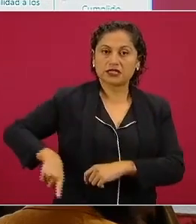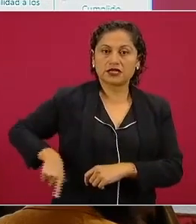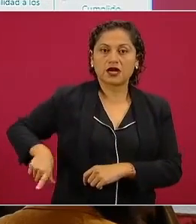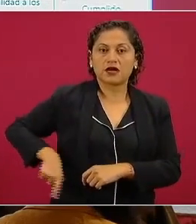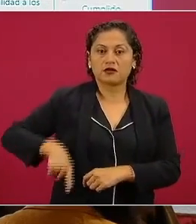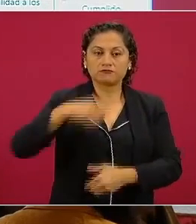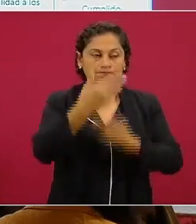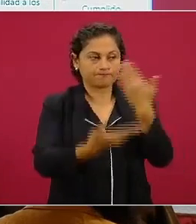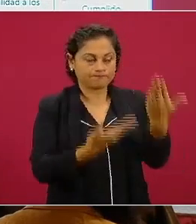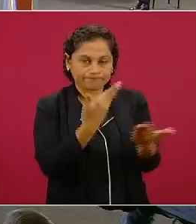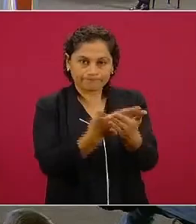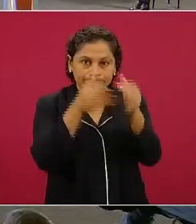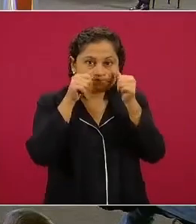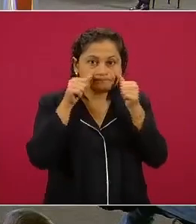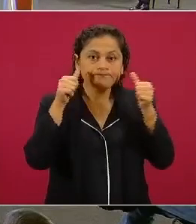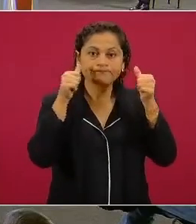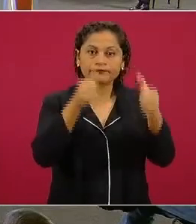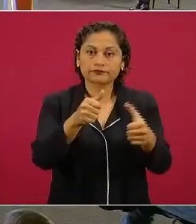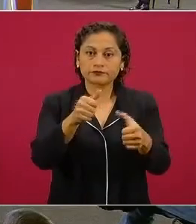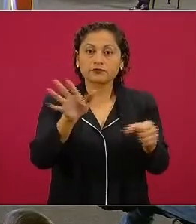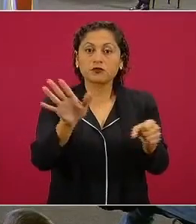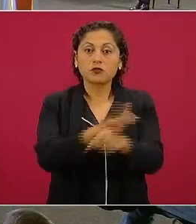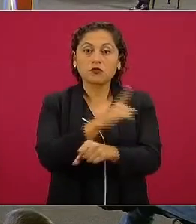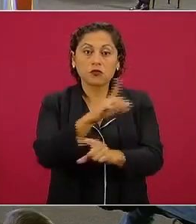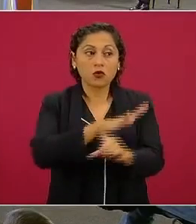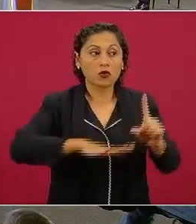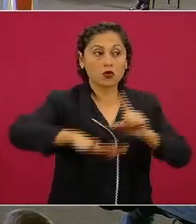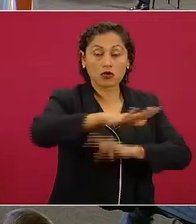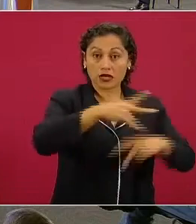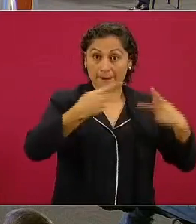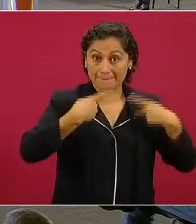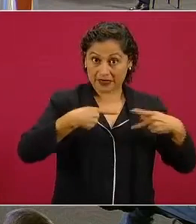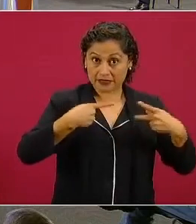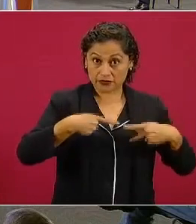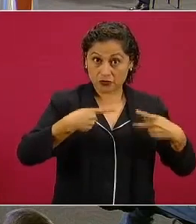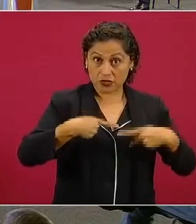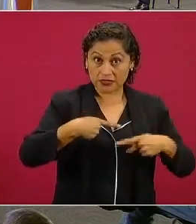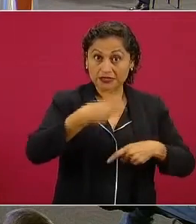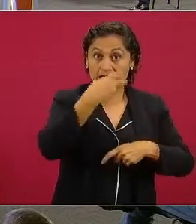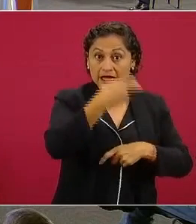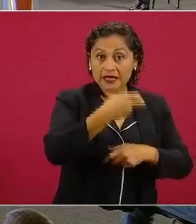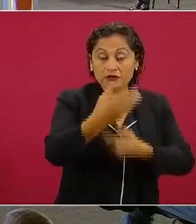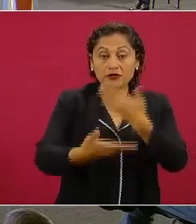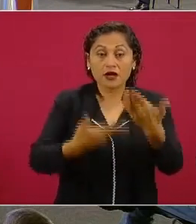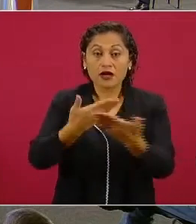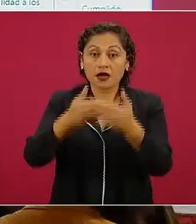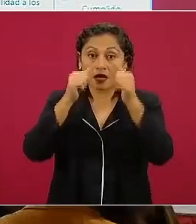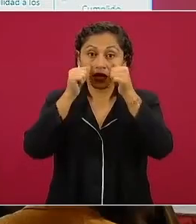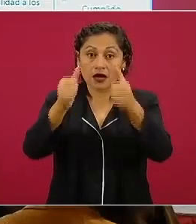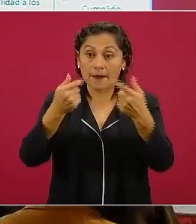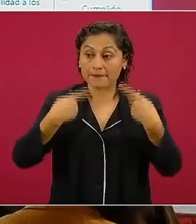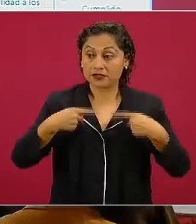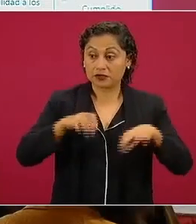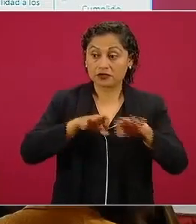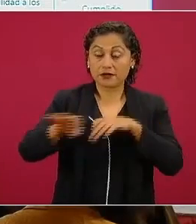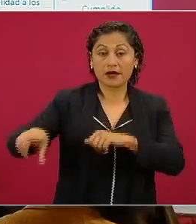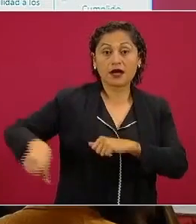mandantes de nosotros los servidores públicos cincuenta ya vamos a terminar